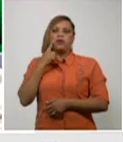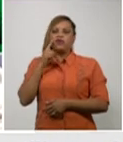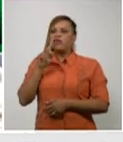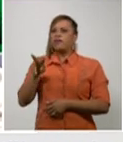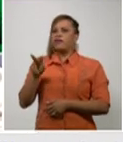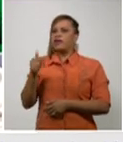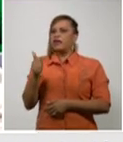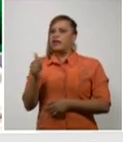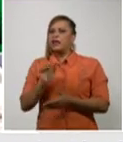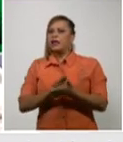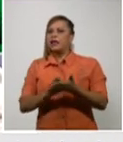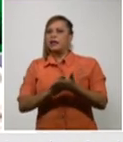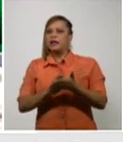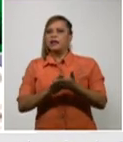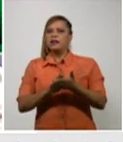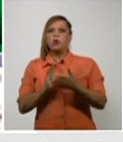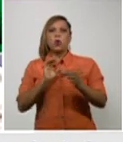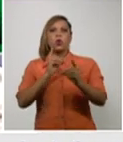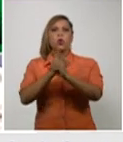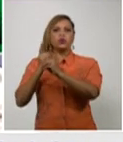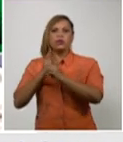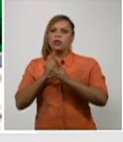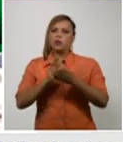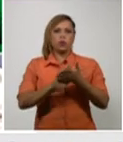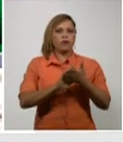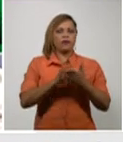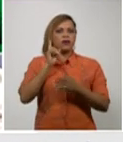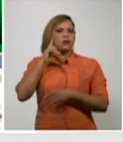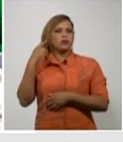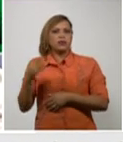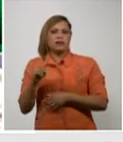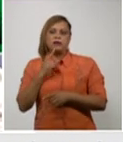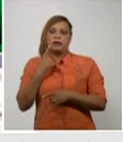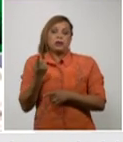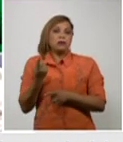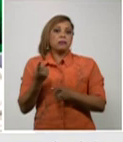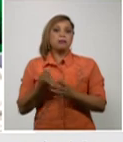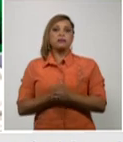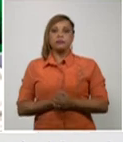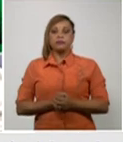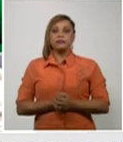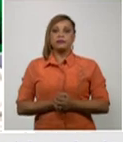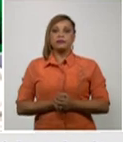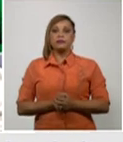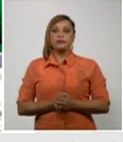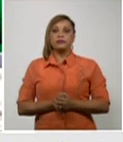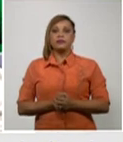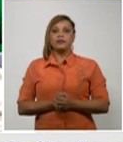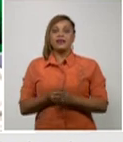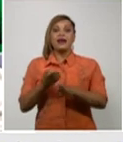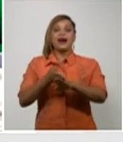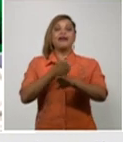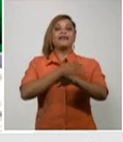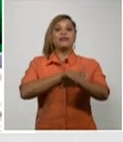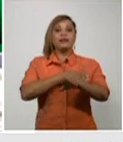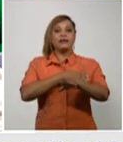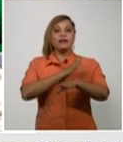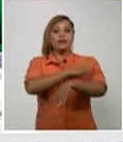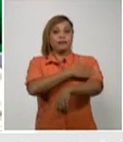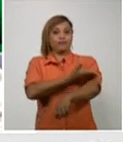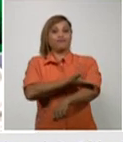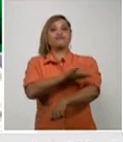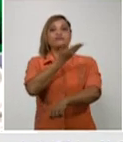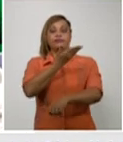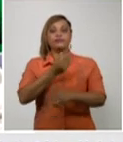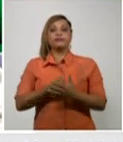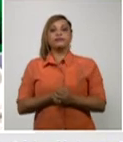contacto epidemiológico que lo llevara a la enfermedad con antecedentes de hipertensión arterial,